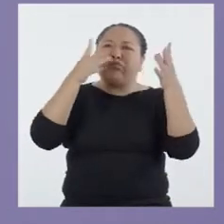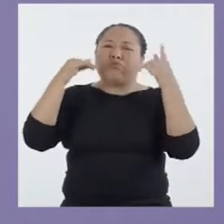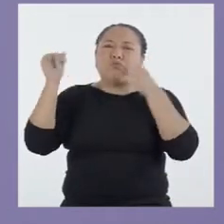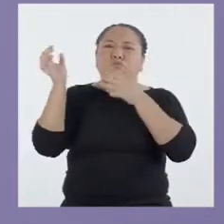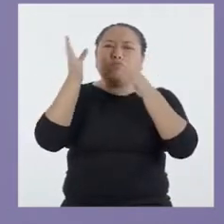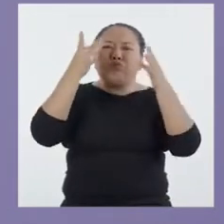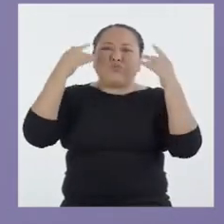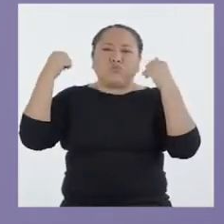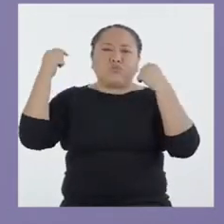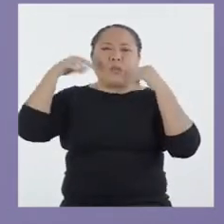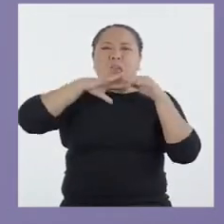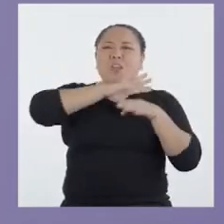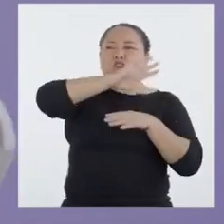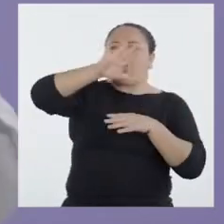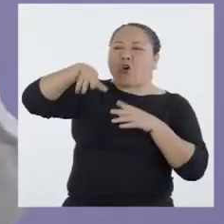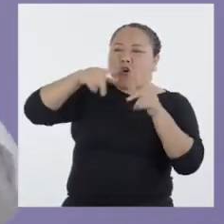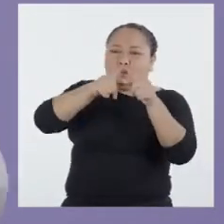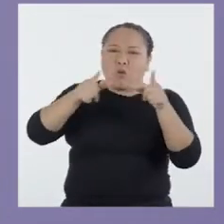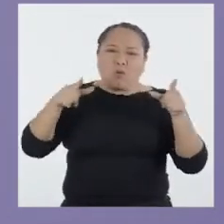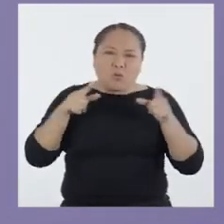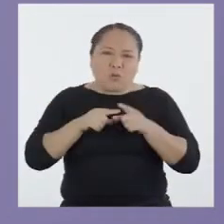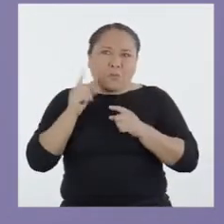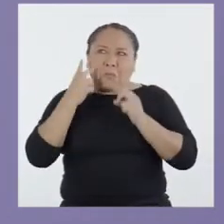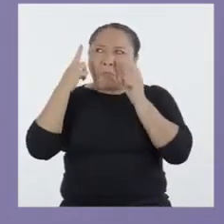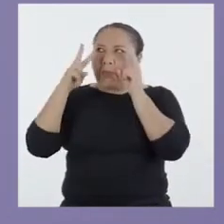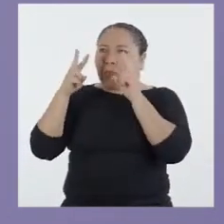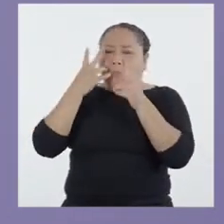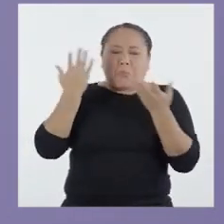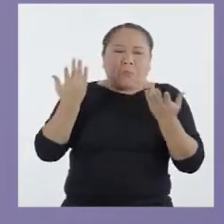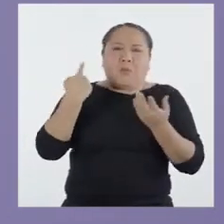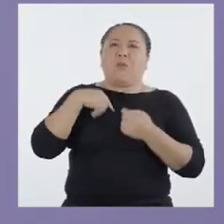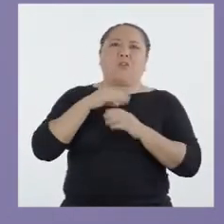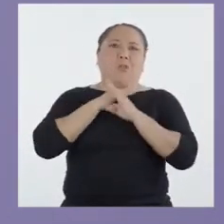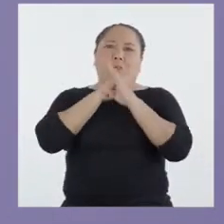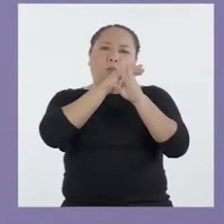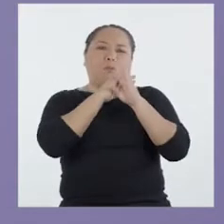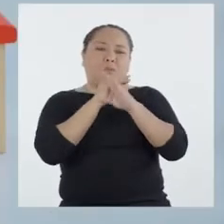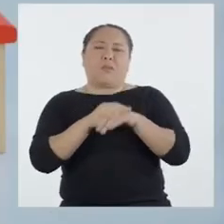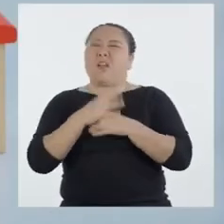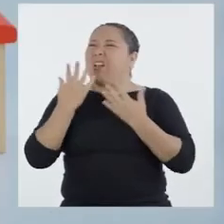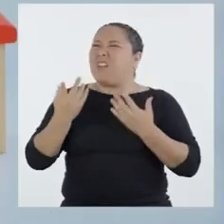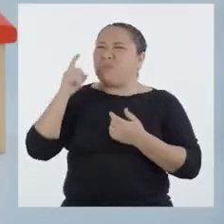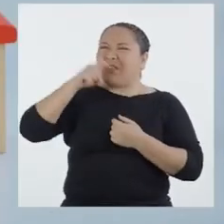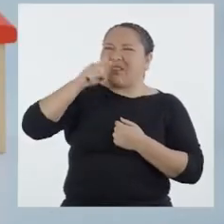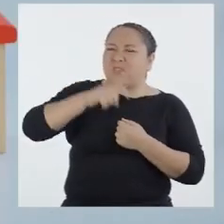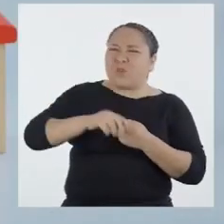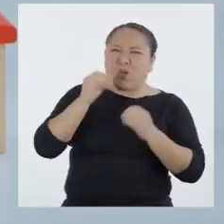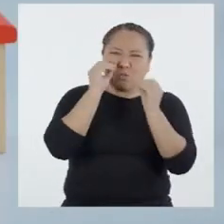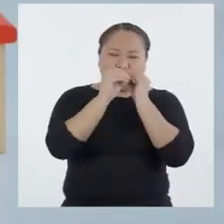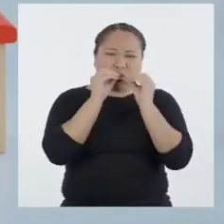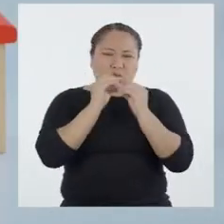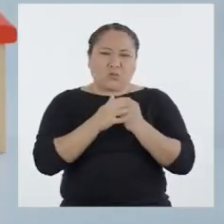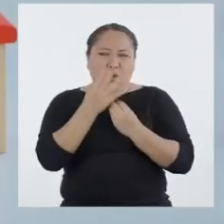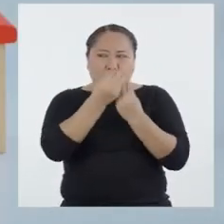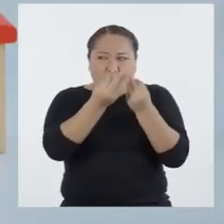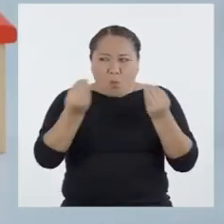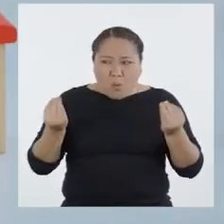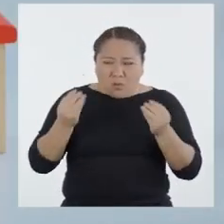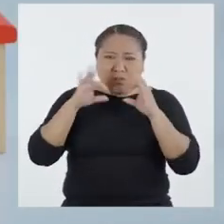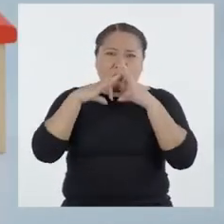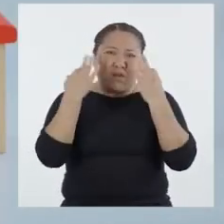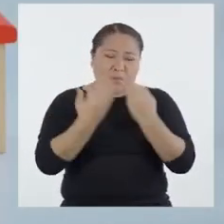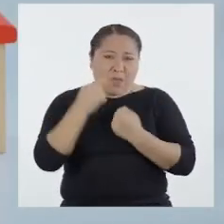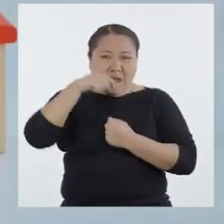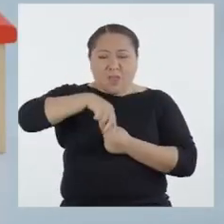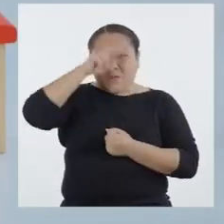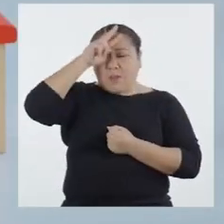y distribuirse en todo el ambiente sin que podamos hacer nada por evitarlo. ¡Pero debe haber una solución! Son muchas